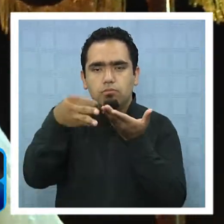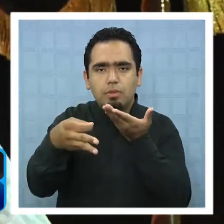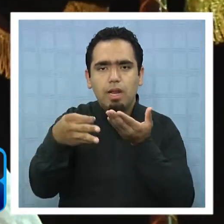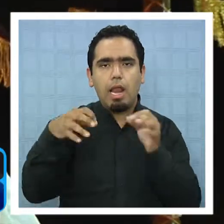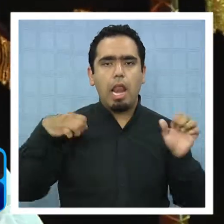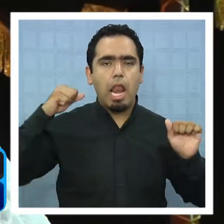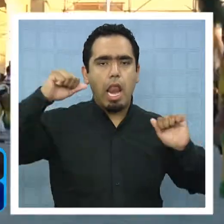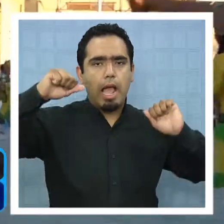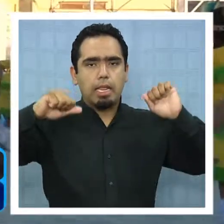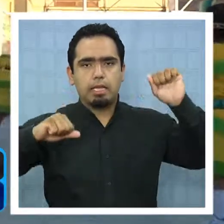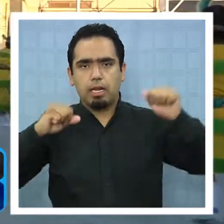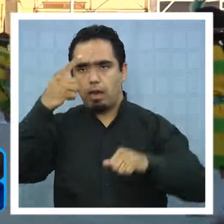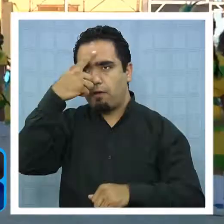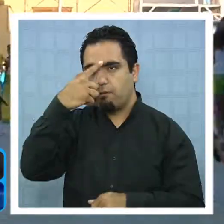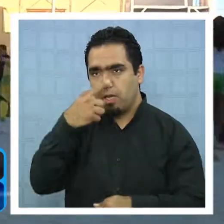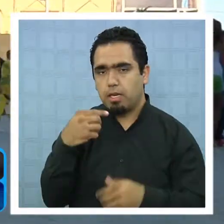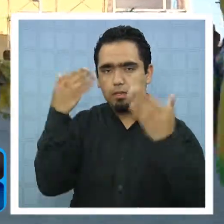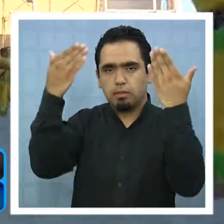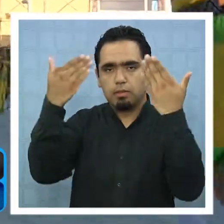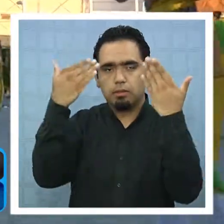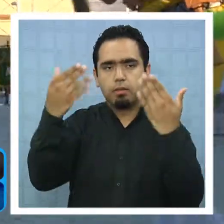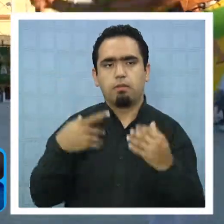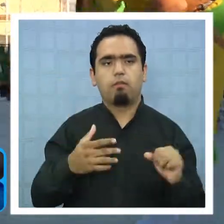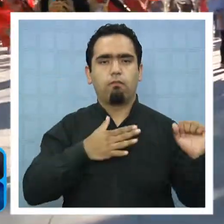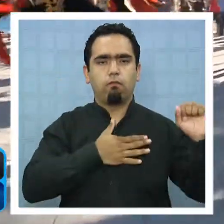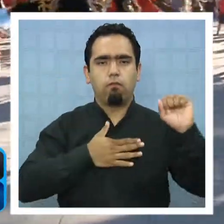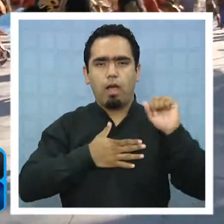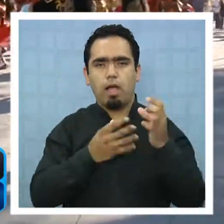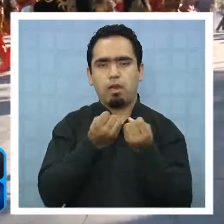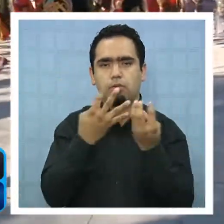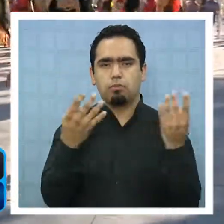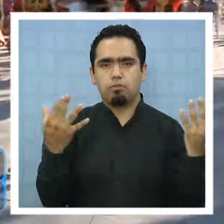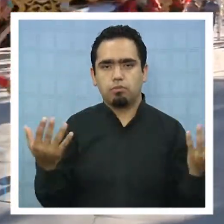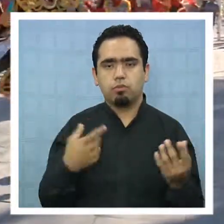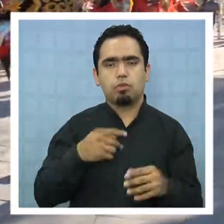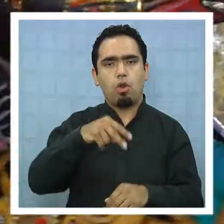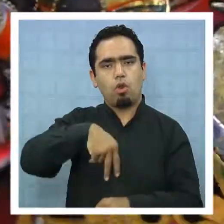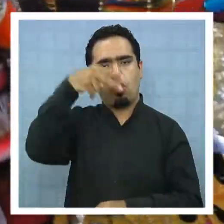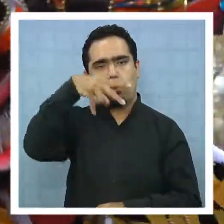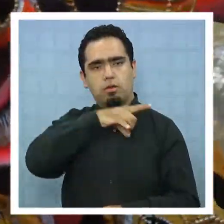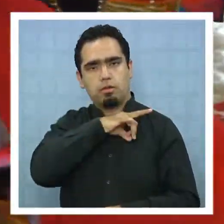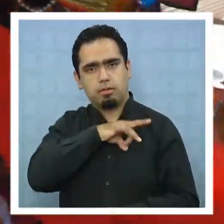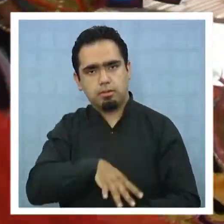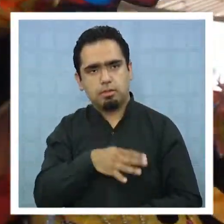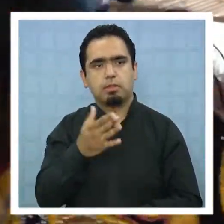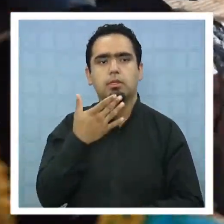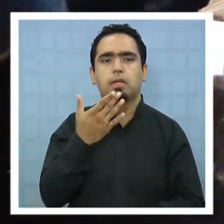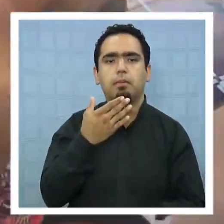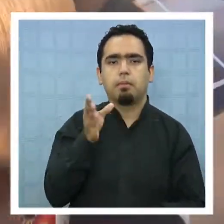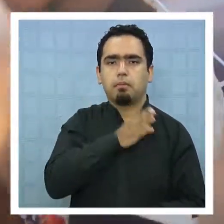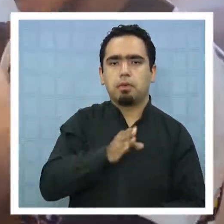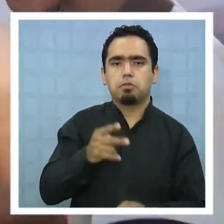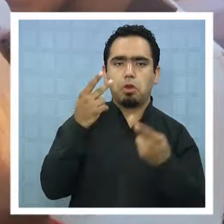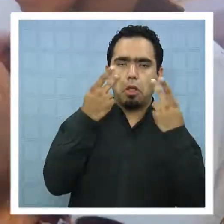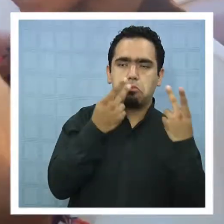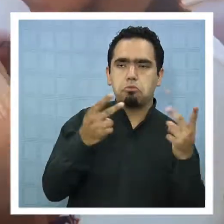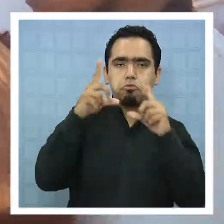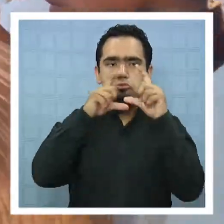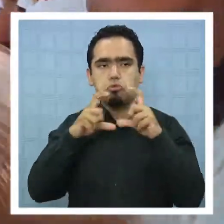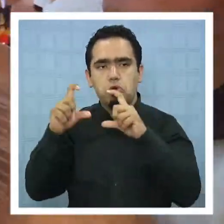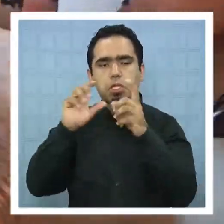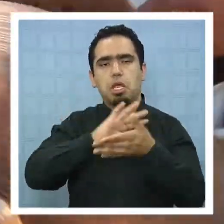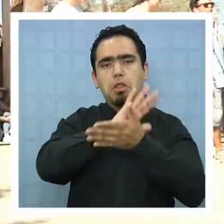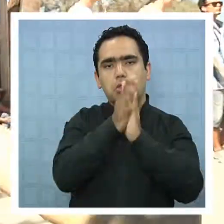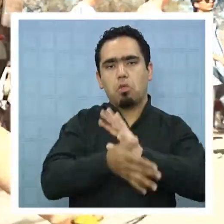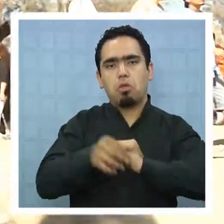Carmen. Bailes religiosos y cofradías de todo el norte de Chile, así como peregrinos y turistas del resto del país